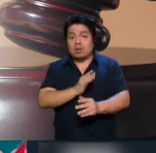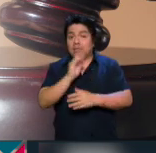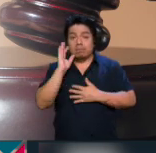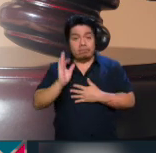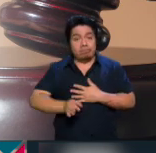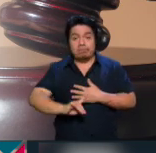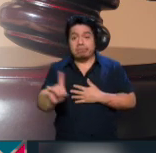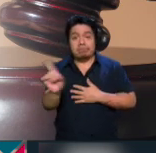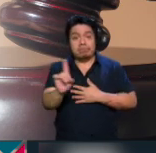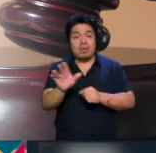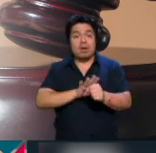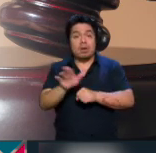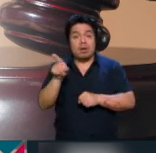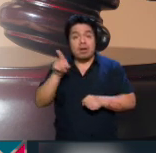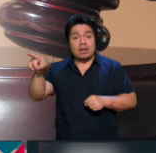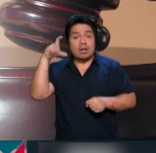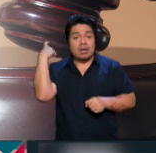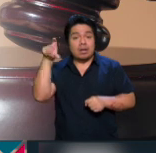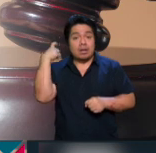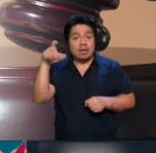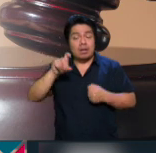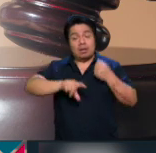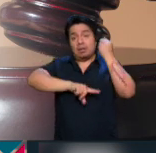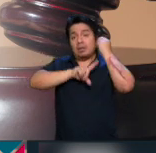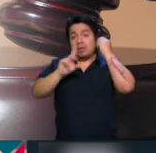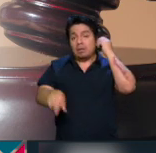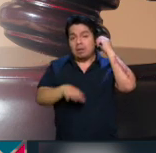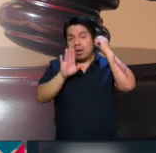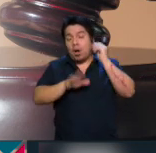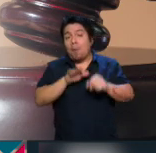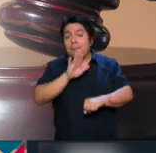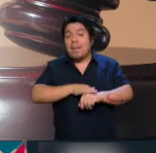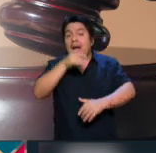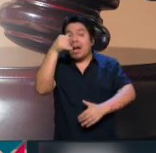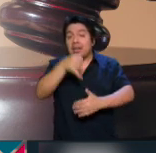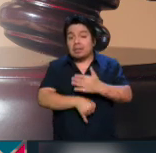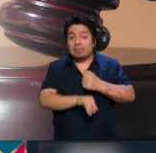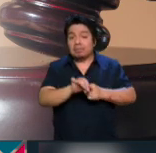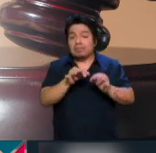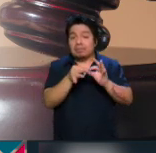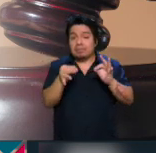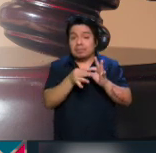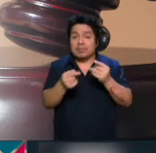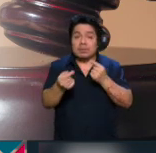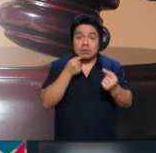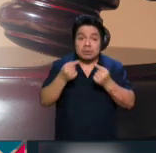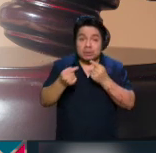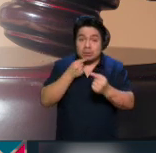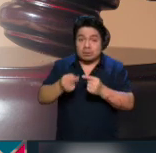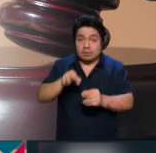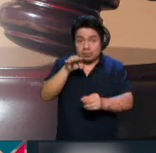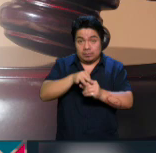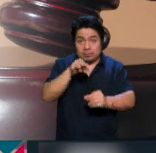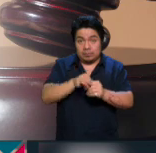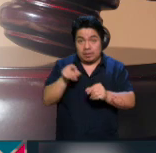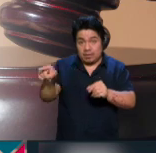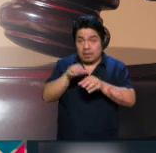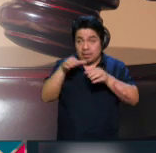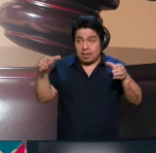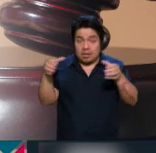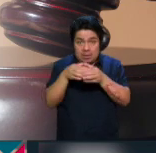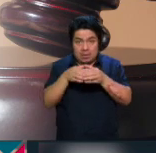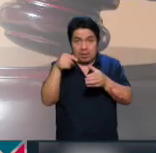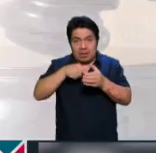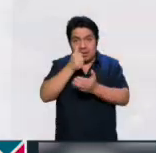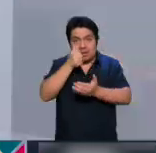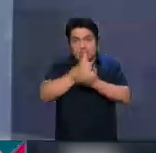el momento la reforma es en Querétaro. Más adelante le daré todos los detalles de cómo se desarrolló la discusión y votación en el Congreso de